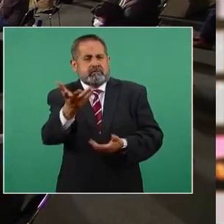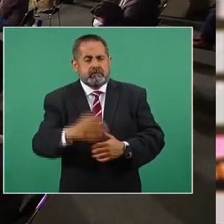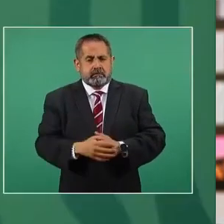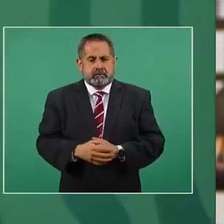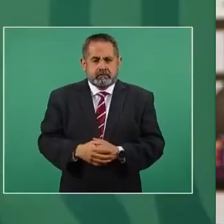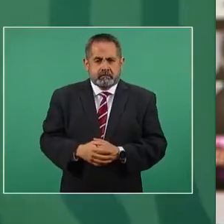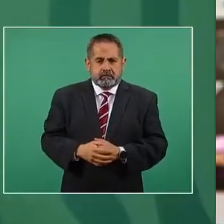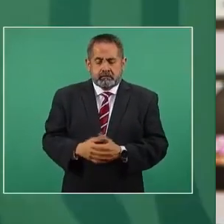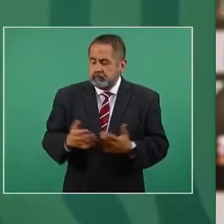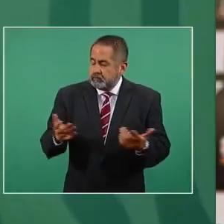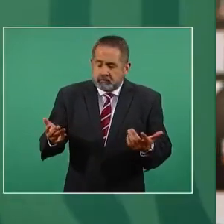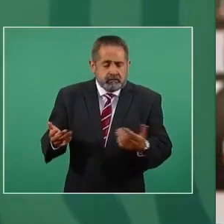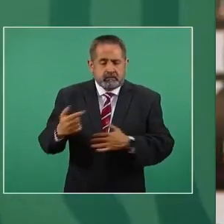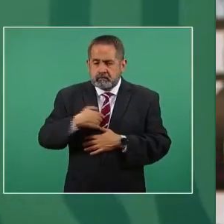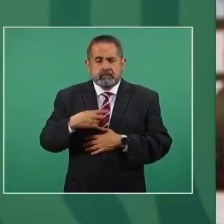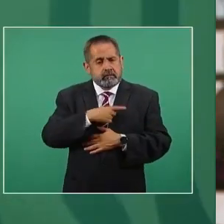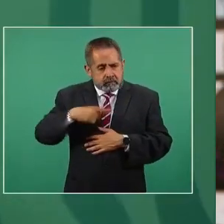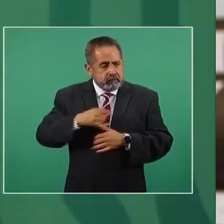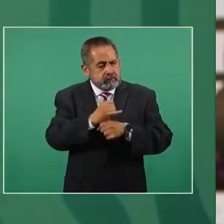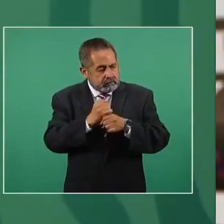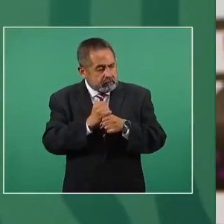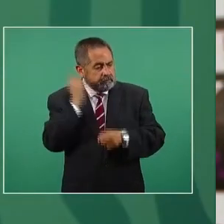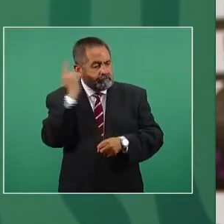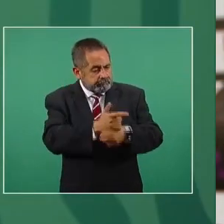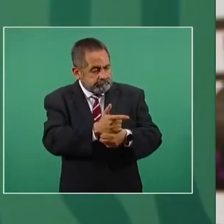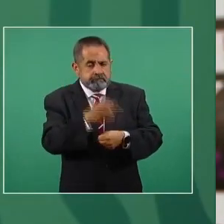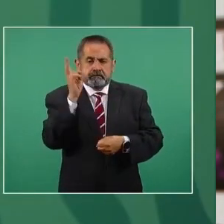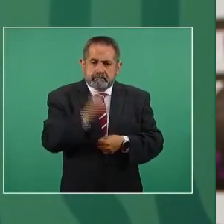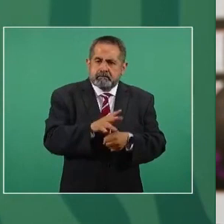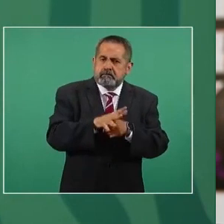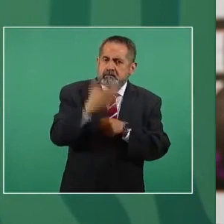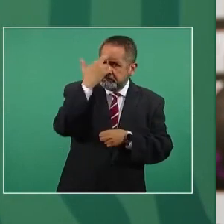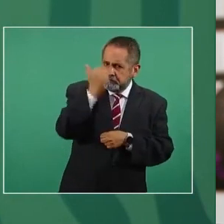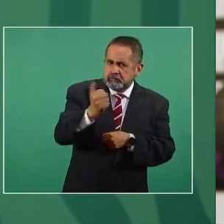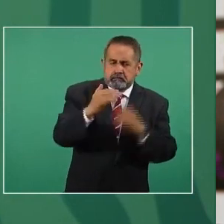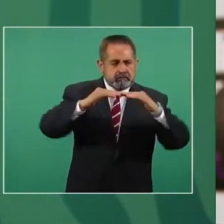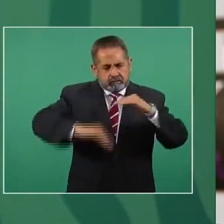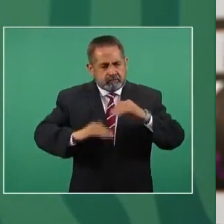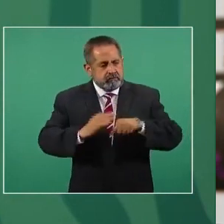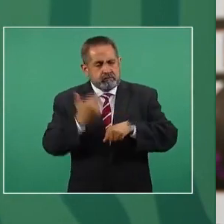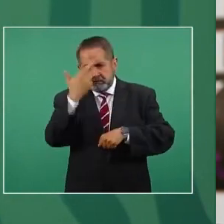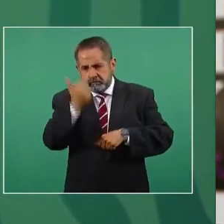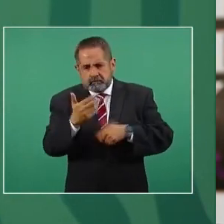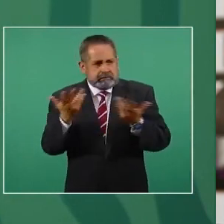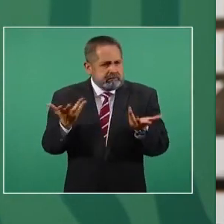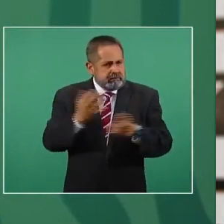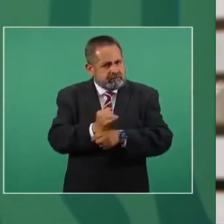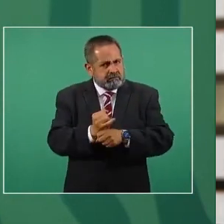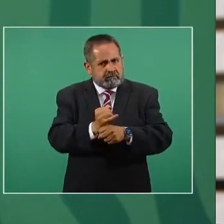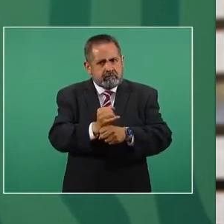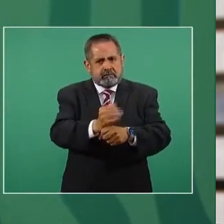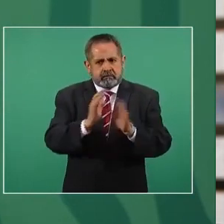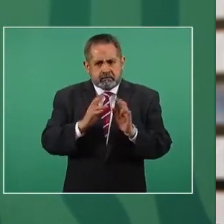Mi posición es que tenemos que llegar a la verdad de cuáles fueron las causas que provocaron este incidente, este lamentable incidente. Y que para